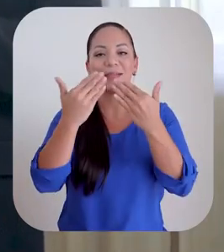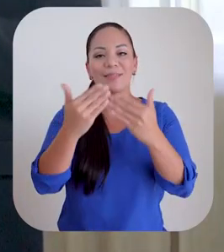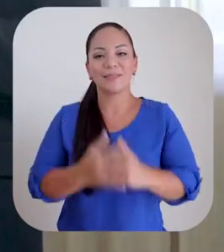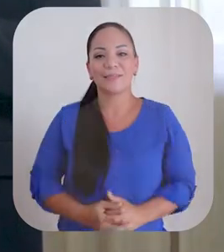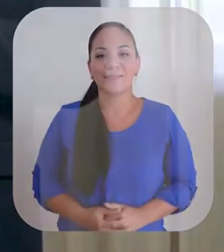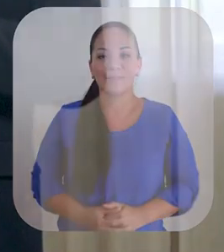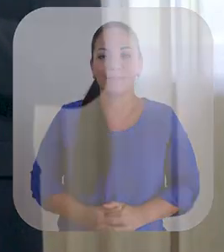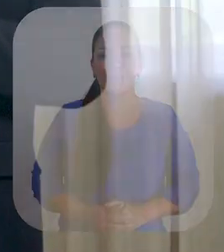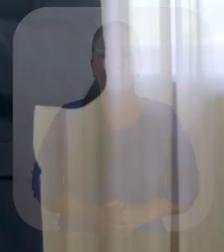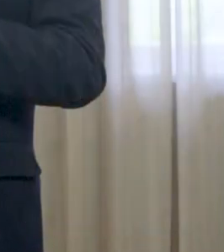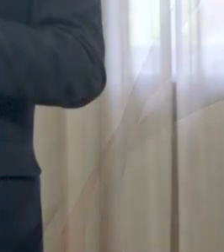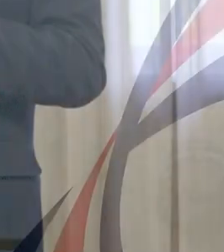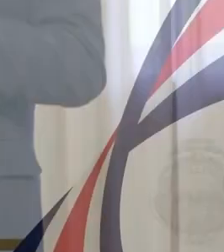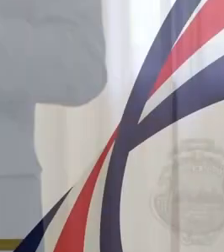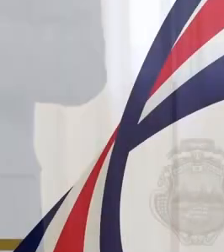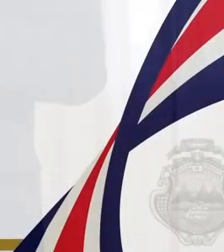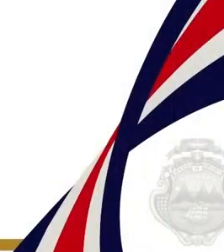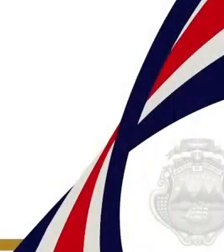Costa Rica. Gracias.